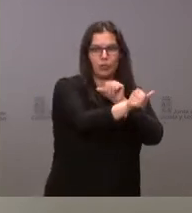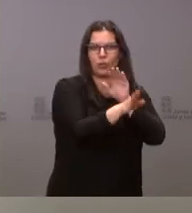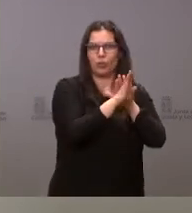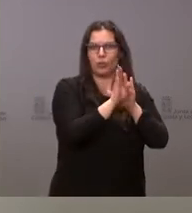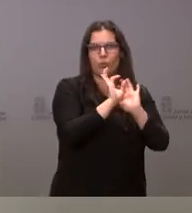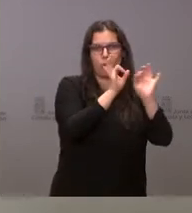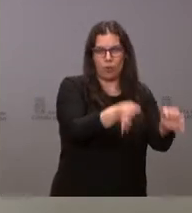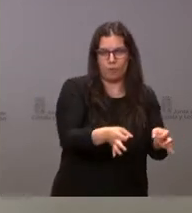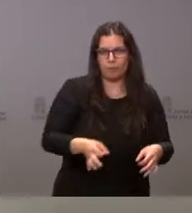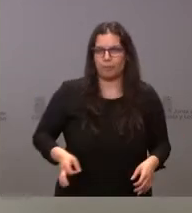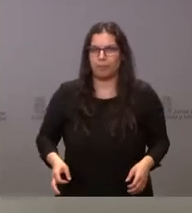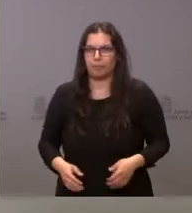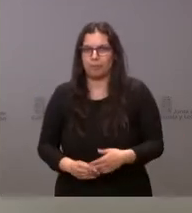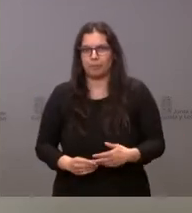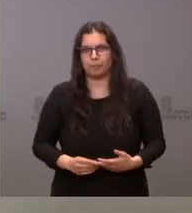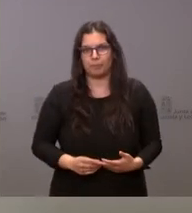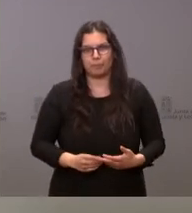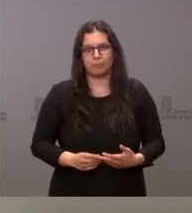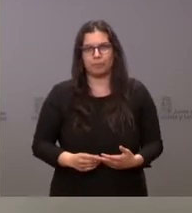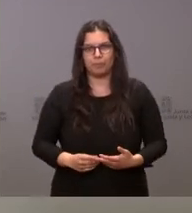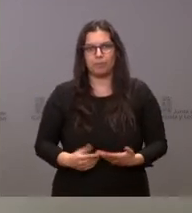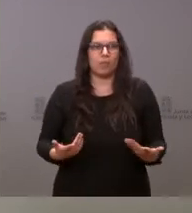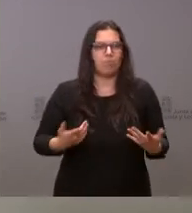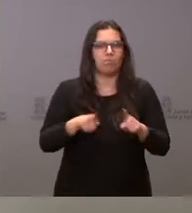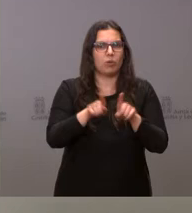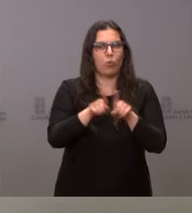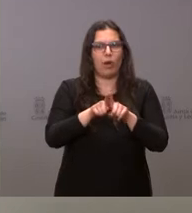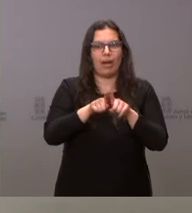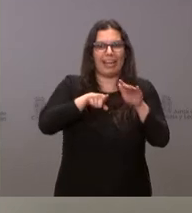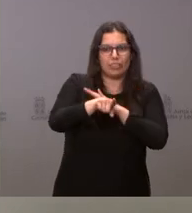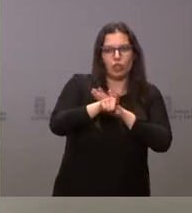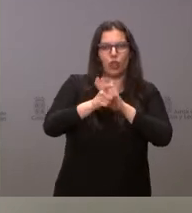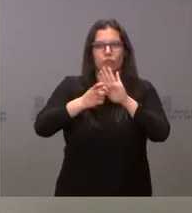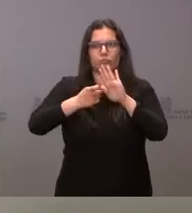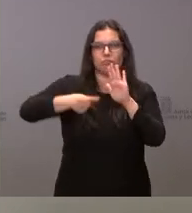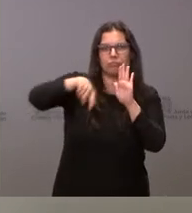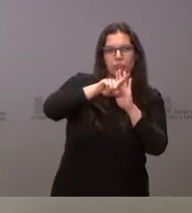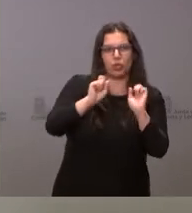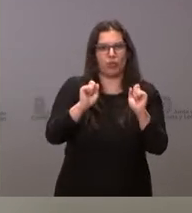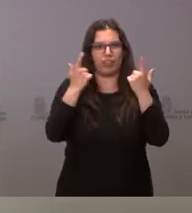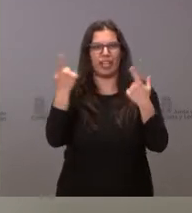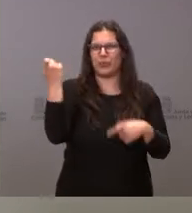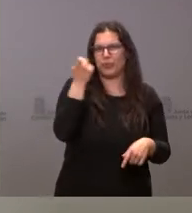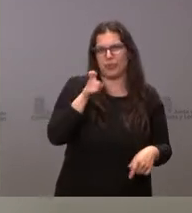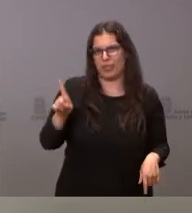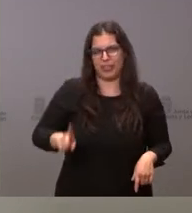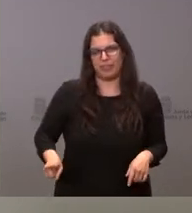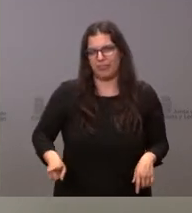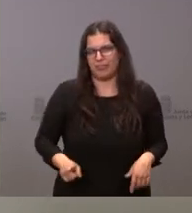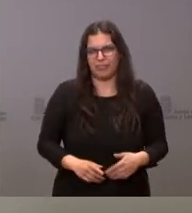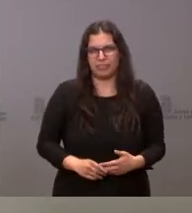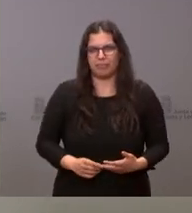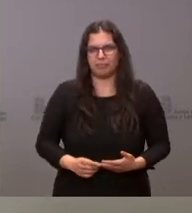lo puedan seguir también desempeñando en el futuro sin que, por cambiar de responsabilidad, tengan que ser objeto de un nuevo